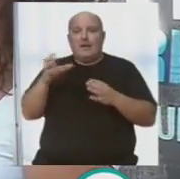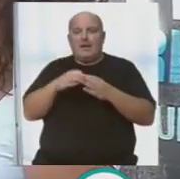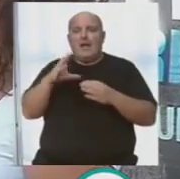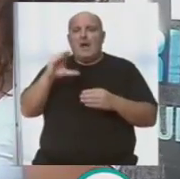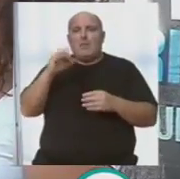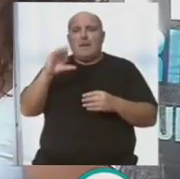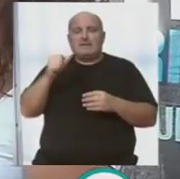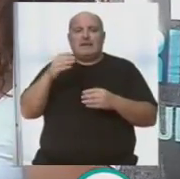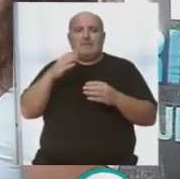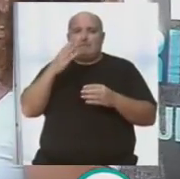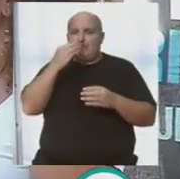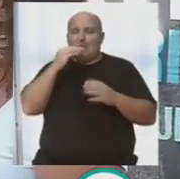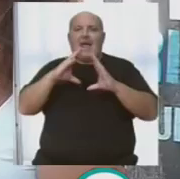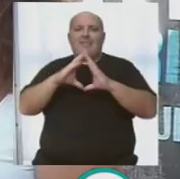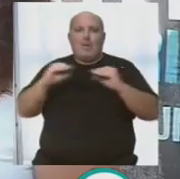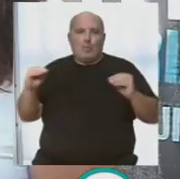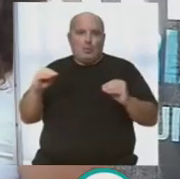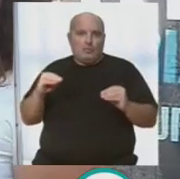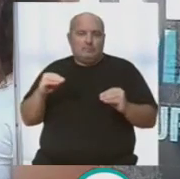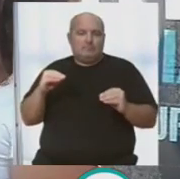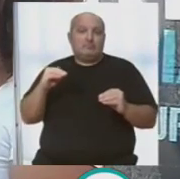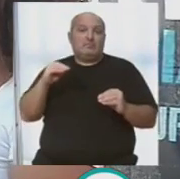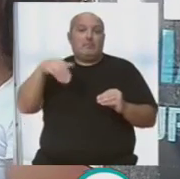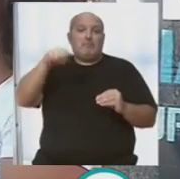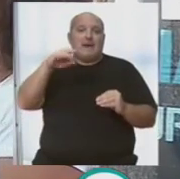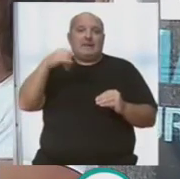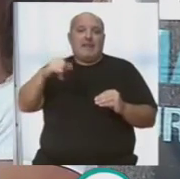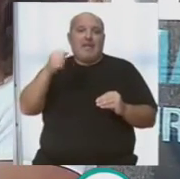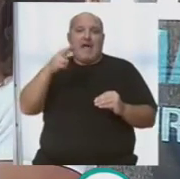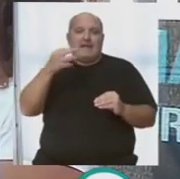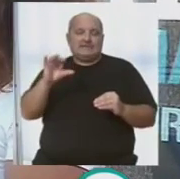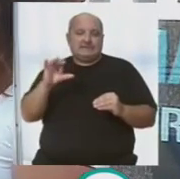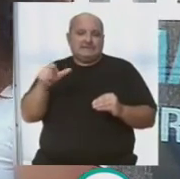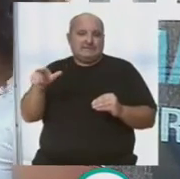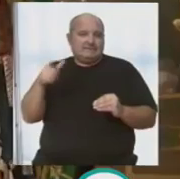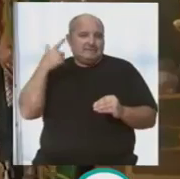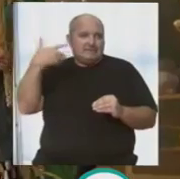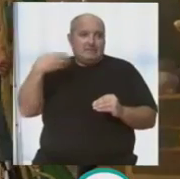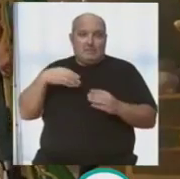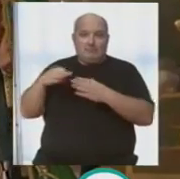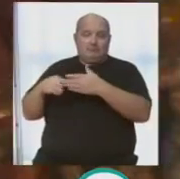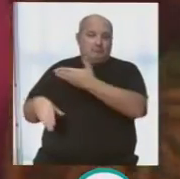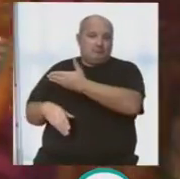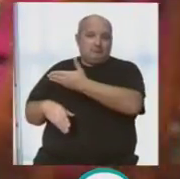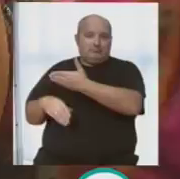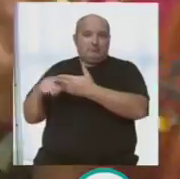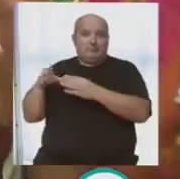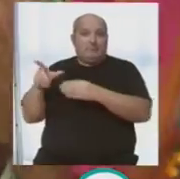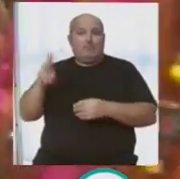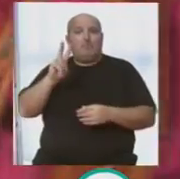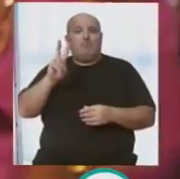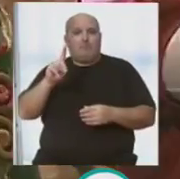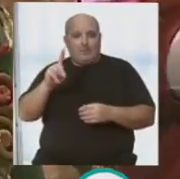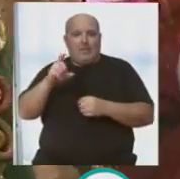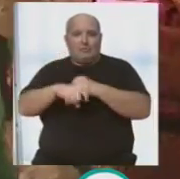la comparsa del perro andaluz. Comparsa de Antonio Martínez Járez, cuarto premio, de Que es un referente del canal de Cádiz. Y un